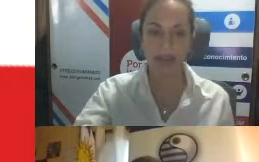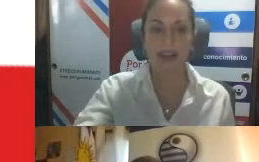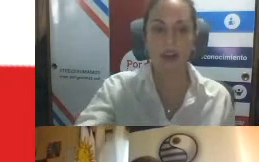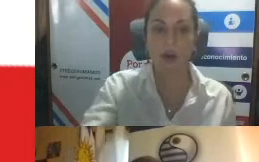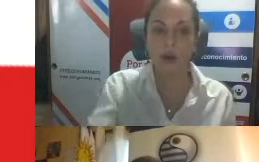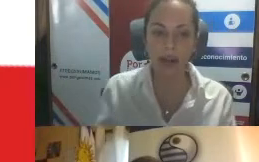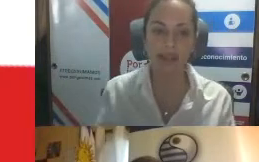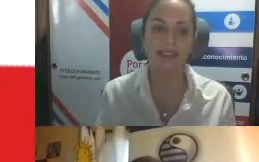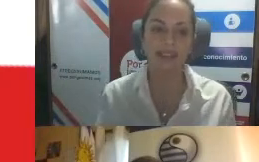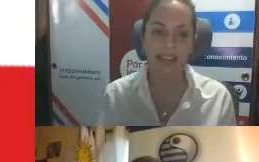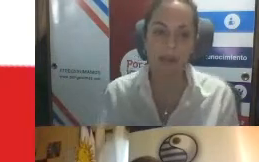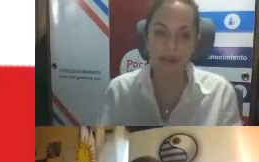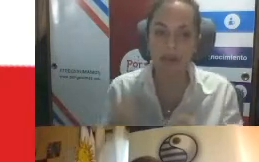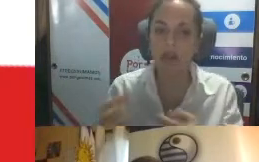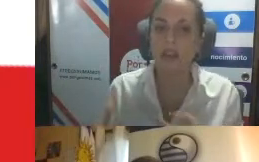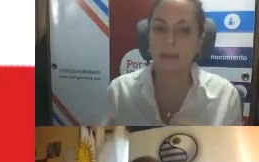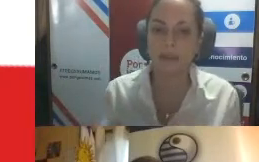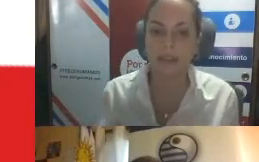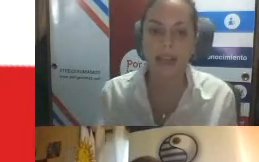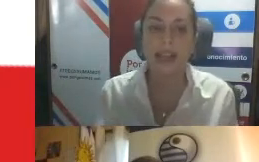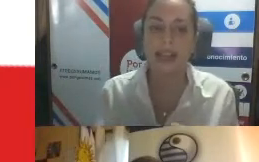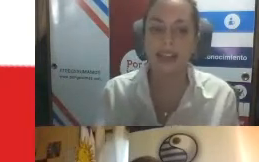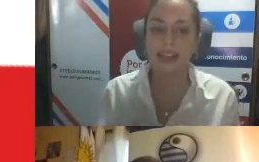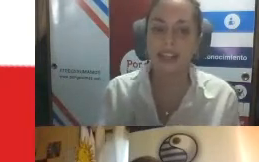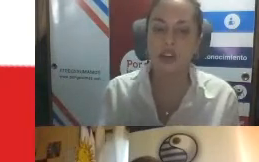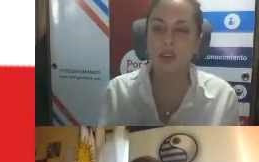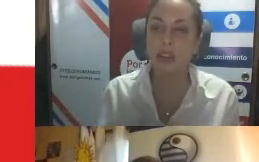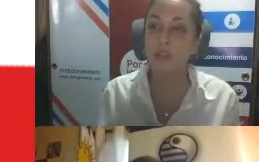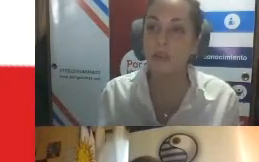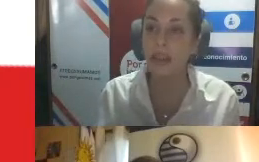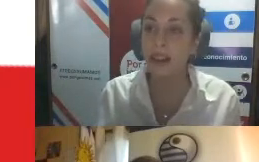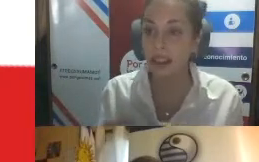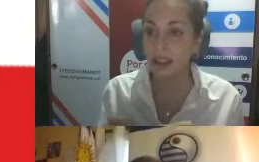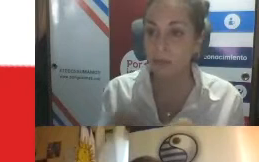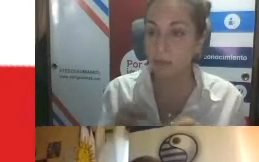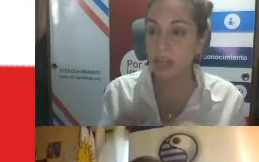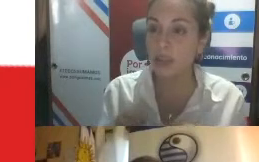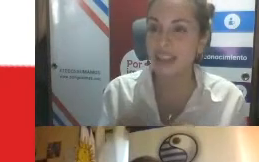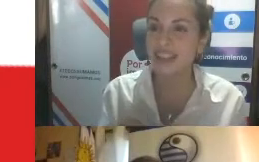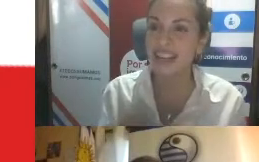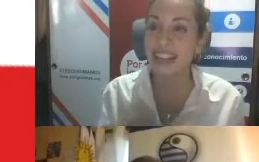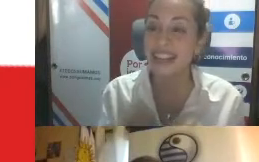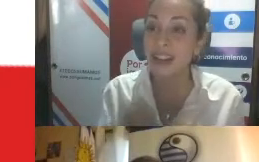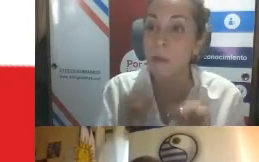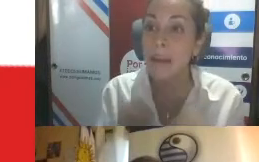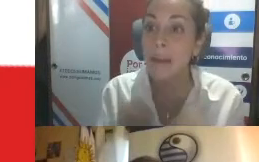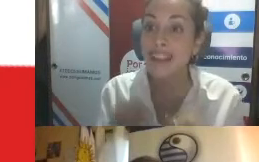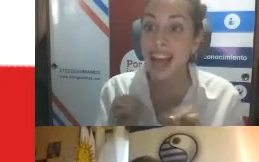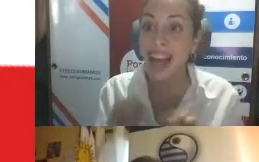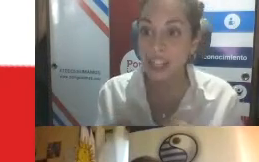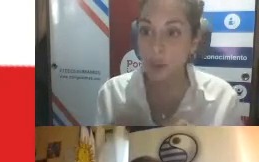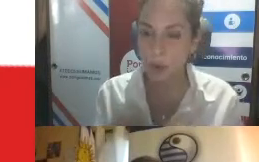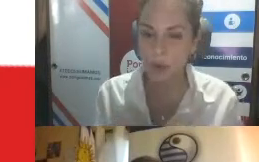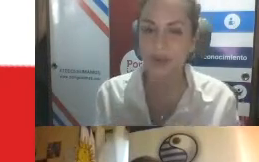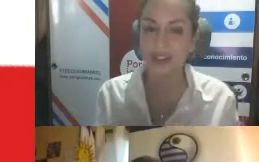Estados Partes que reconozcan que las personas con discapacidad, que tienen derecho de disfrutar, miren ustedes, el estándar más